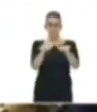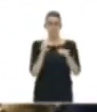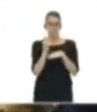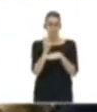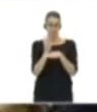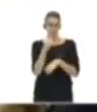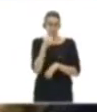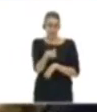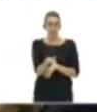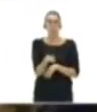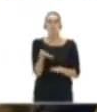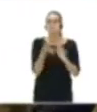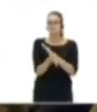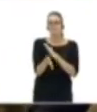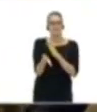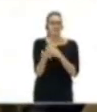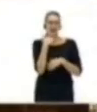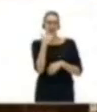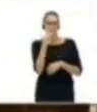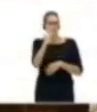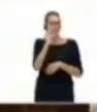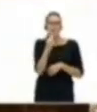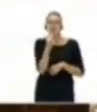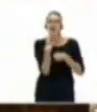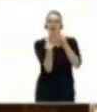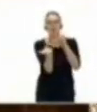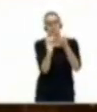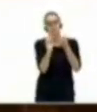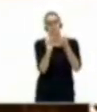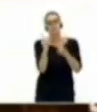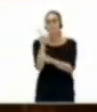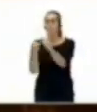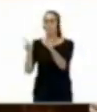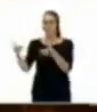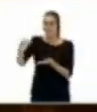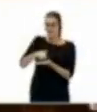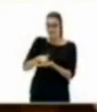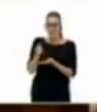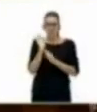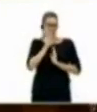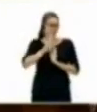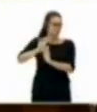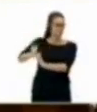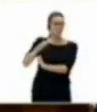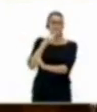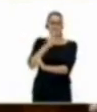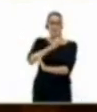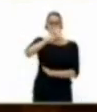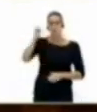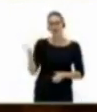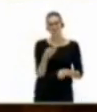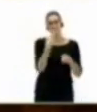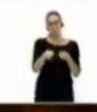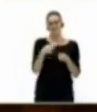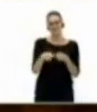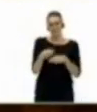No han dado una buena señal. Han hecho oídos sordos a la voluntad popular que pedía pluralidad política. Y no me